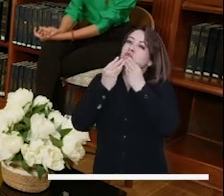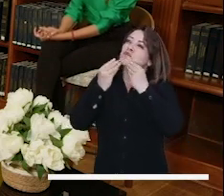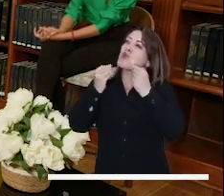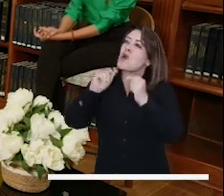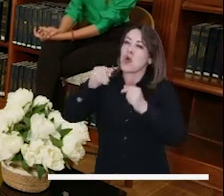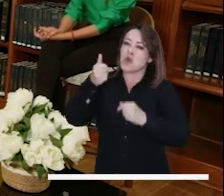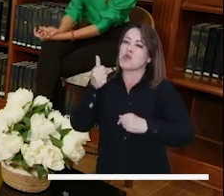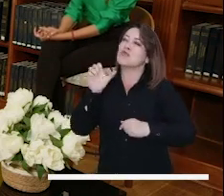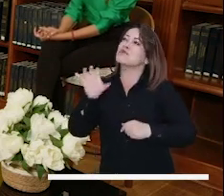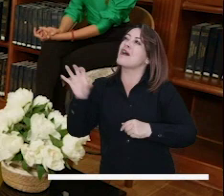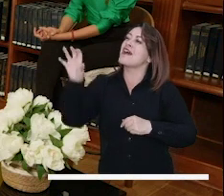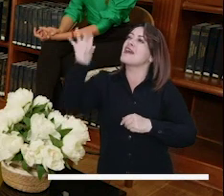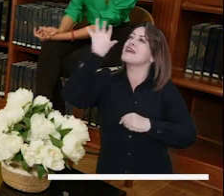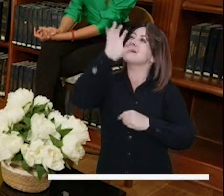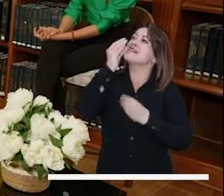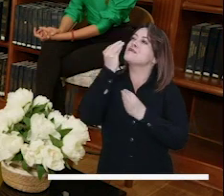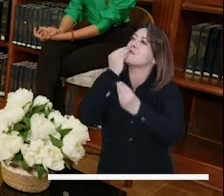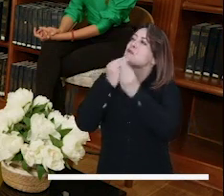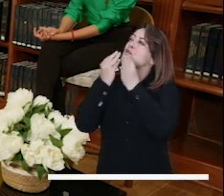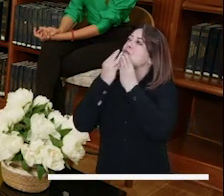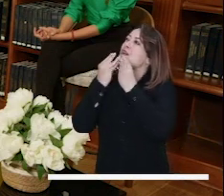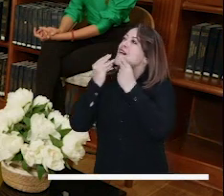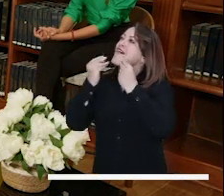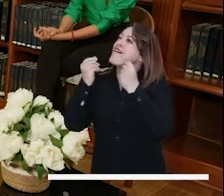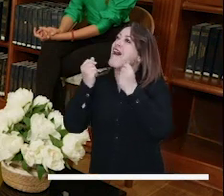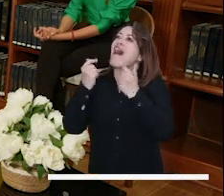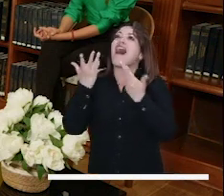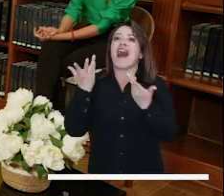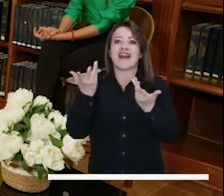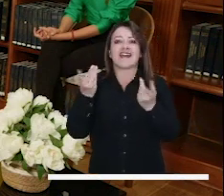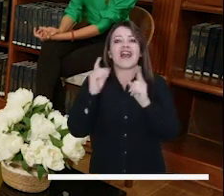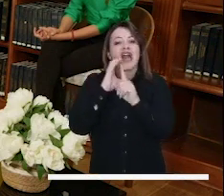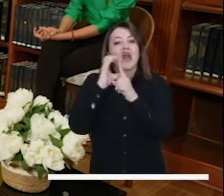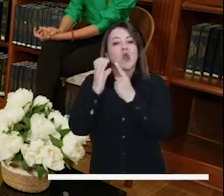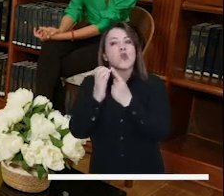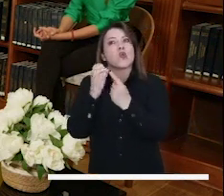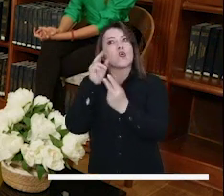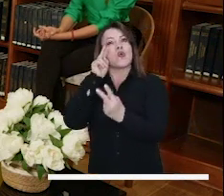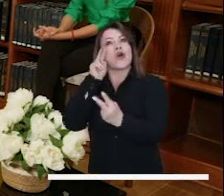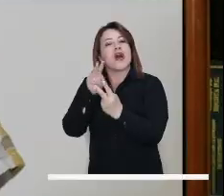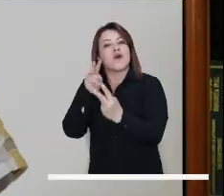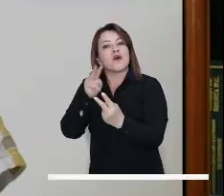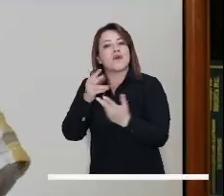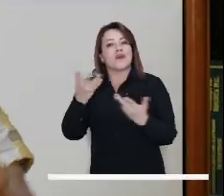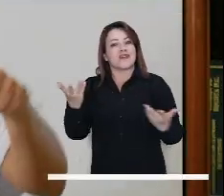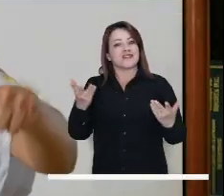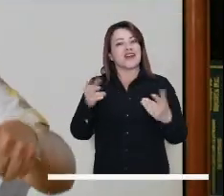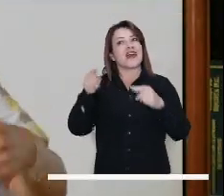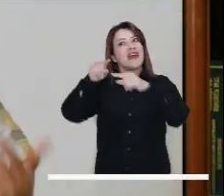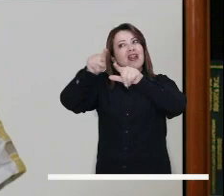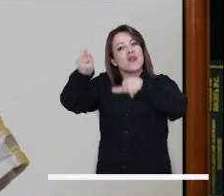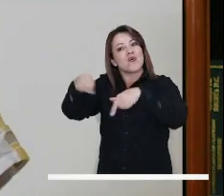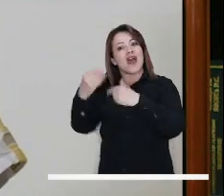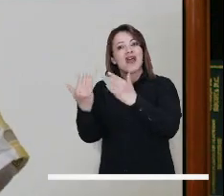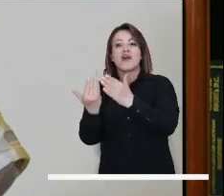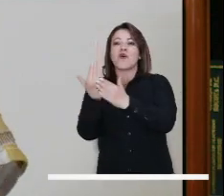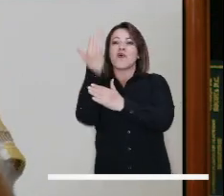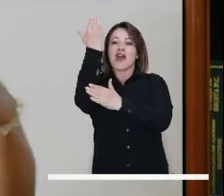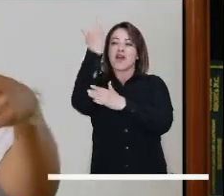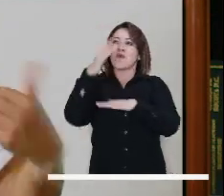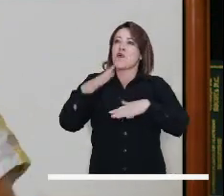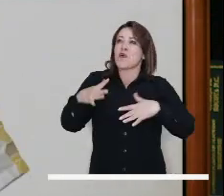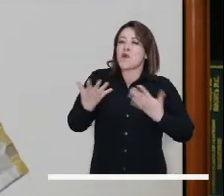que se producen localmente. Uno quiere conocer un poco de la cultura de ese lugar,